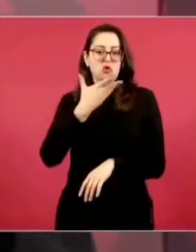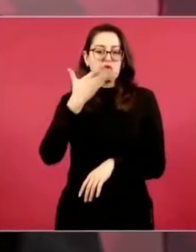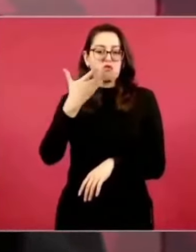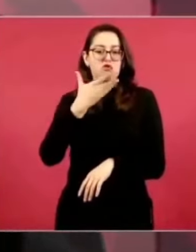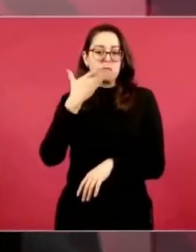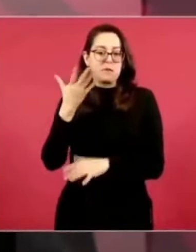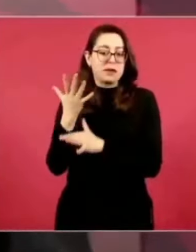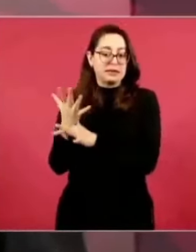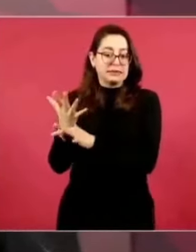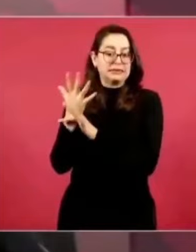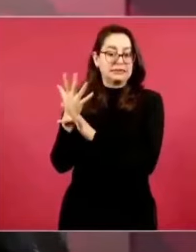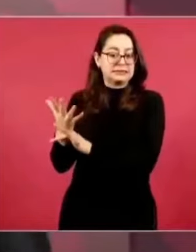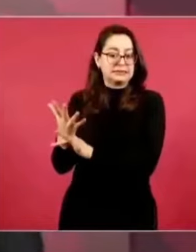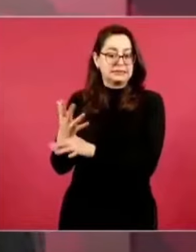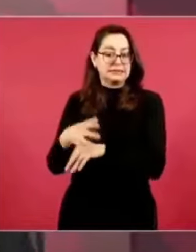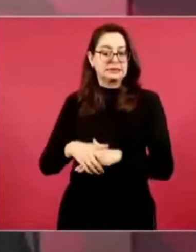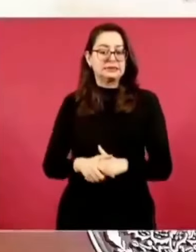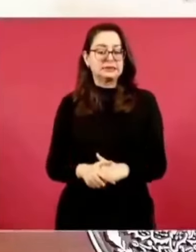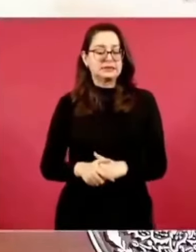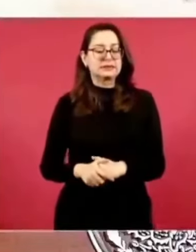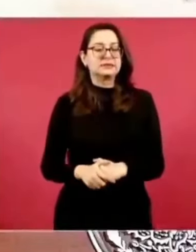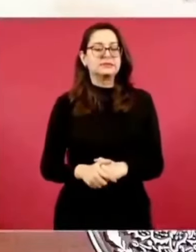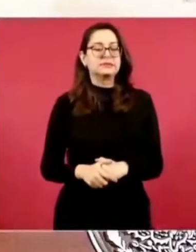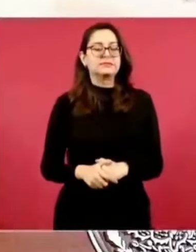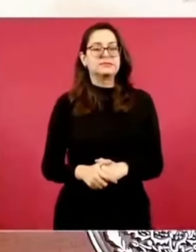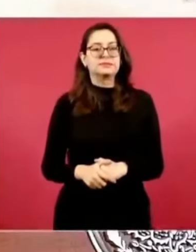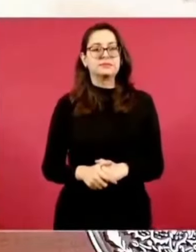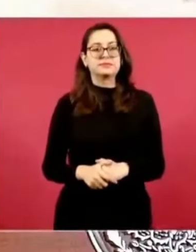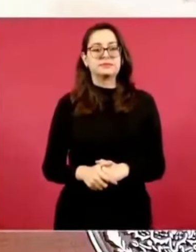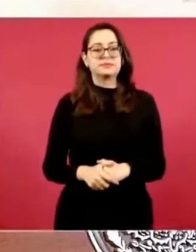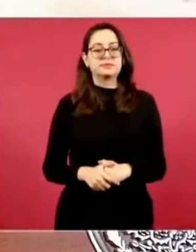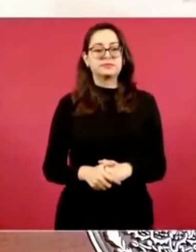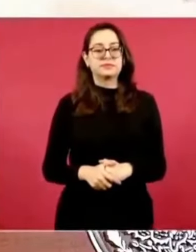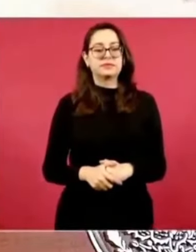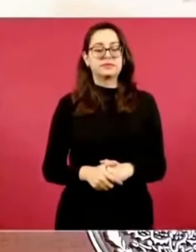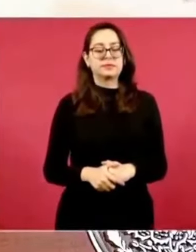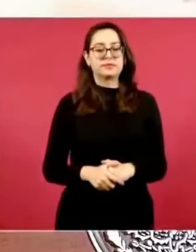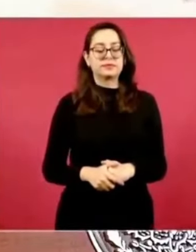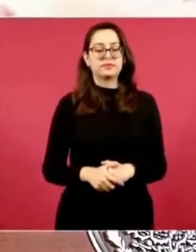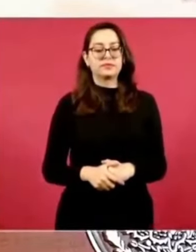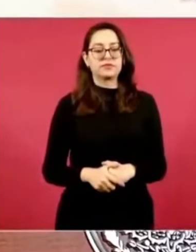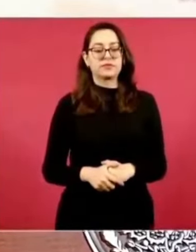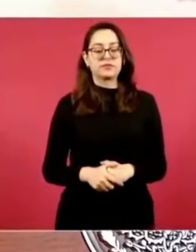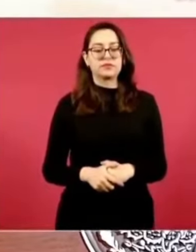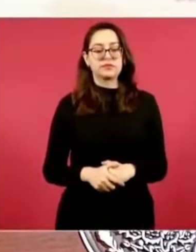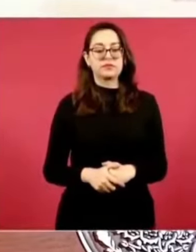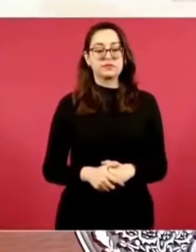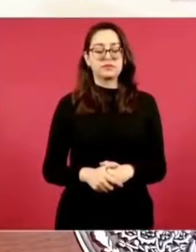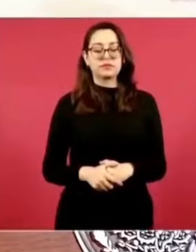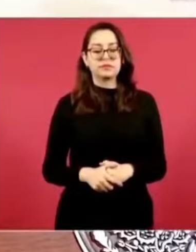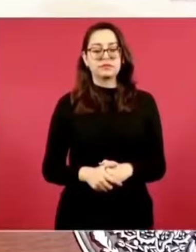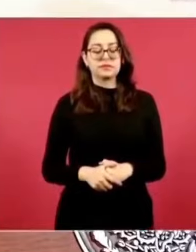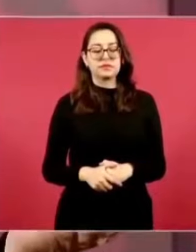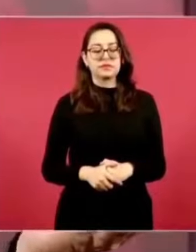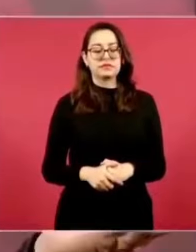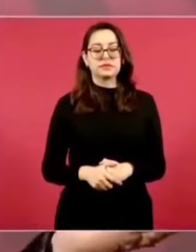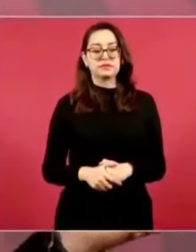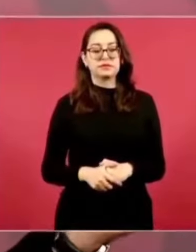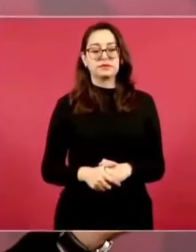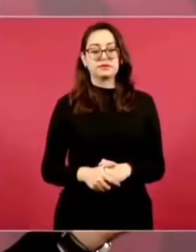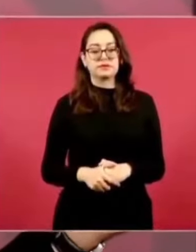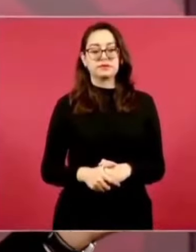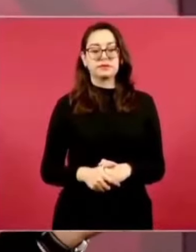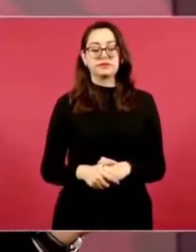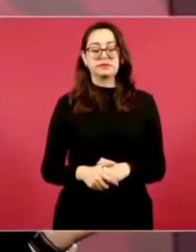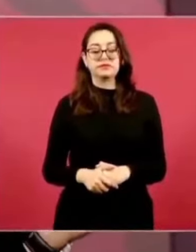cual los políticos de izquierda se sentían